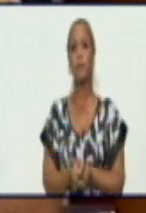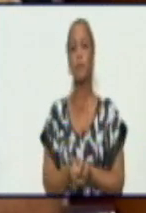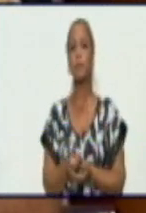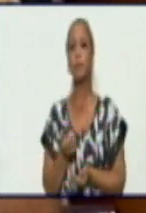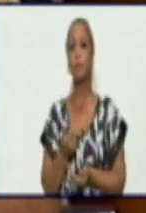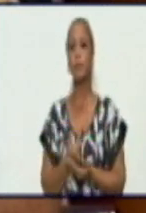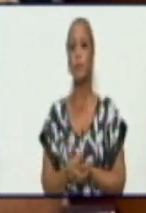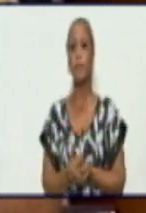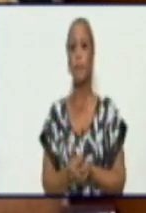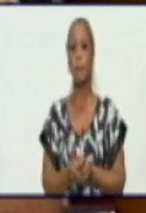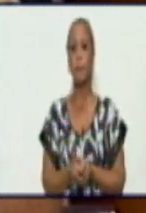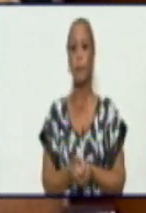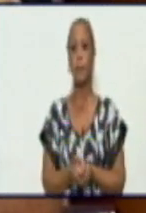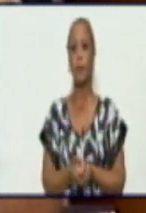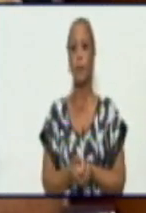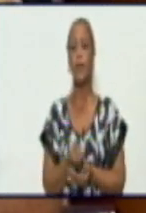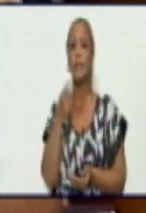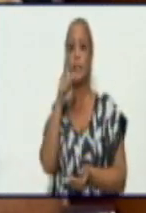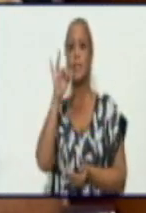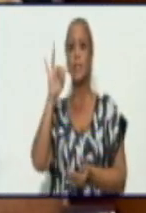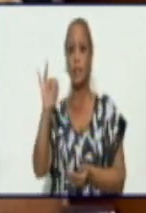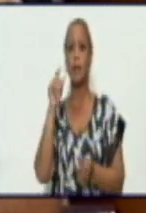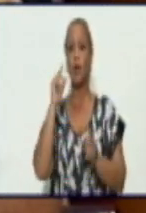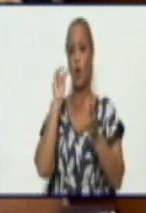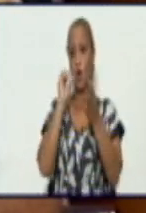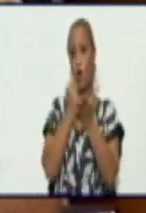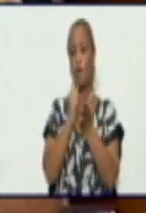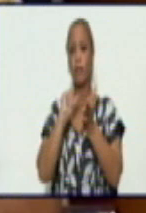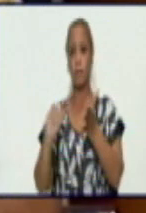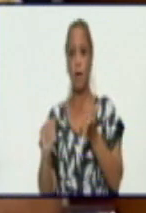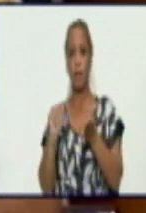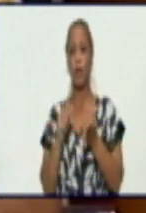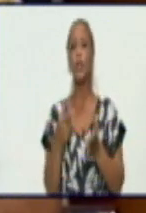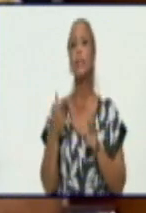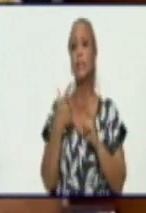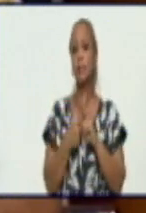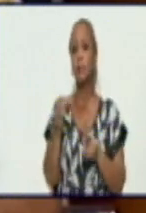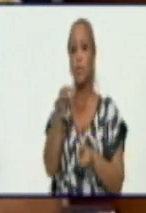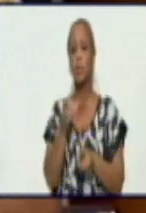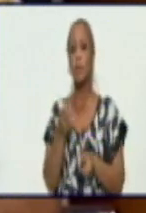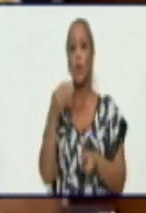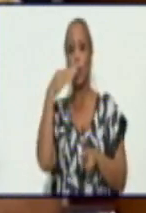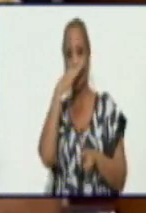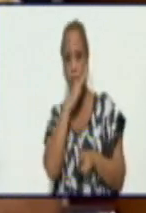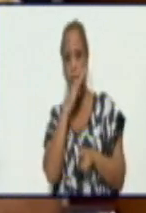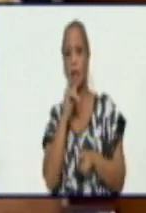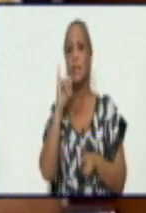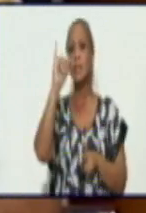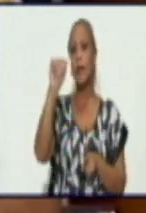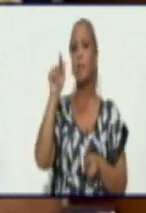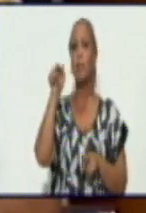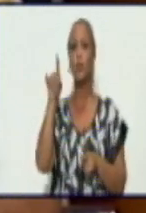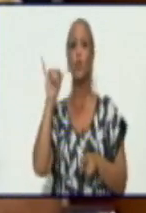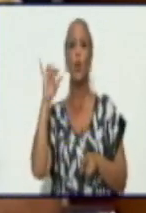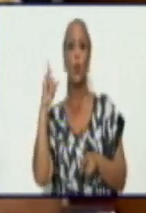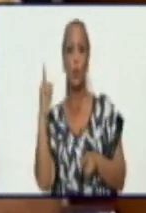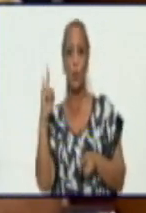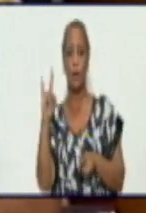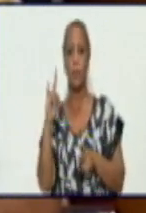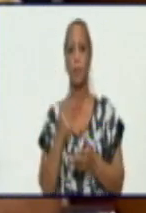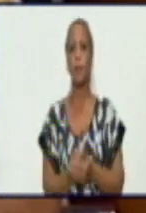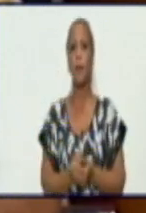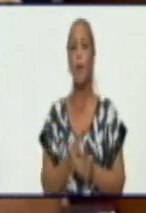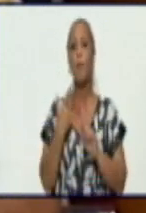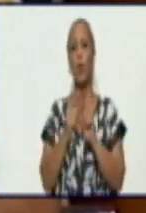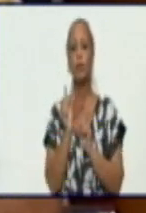confirmados en los últimos 15 días. Y el municipio Guisa con una tasa de 76.9 por